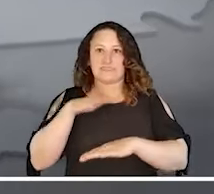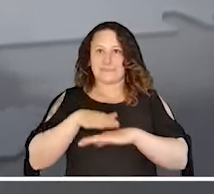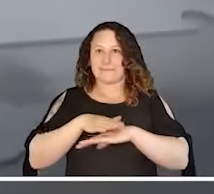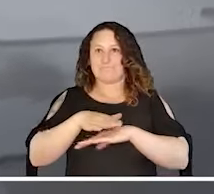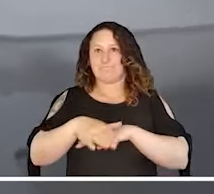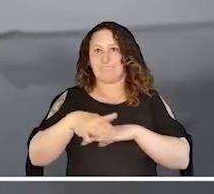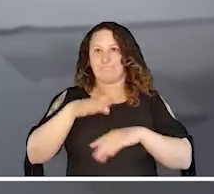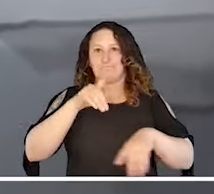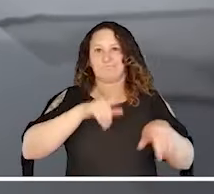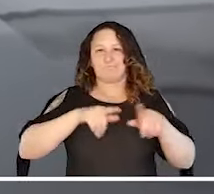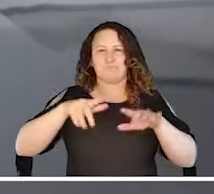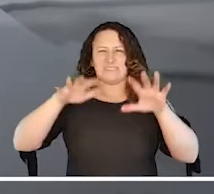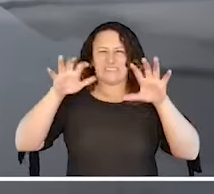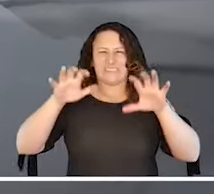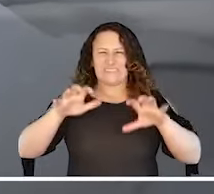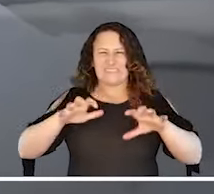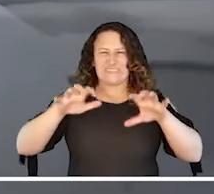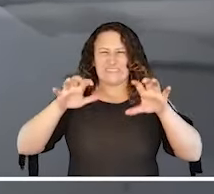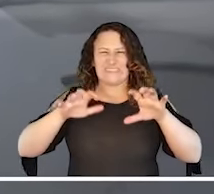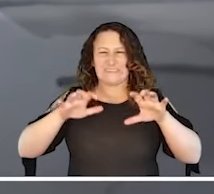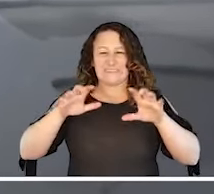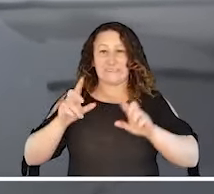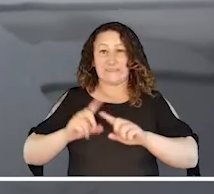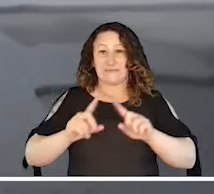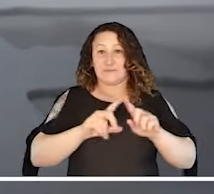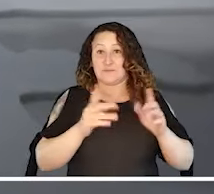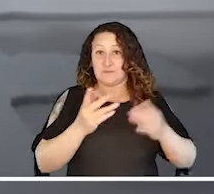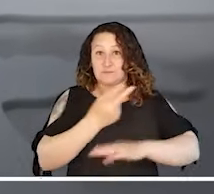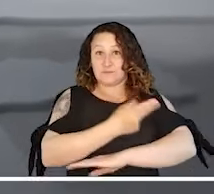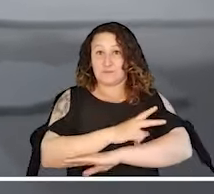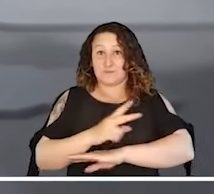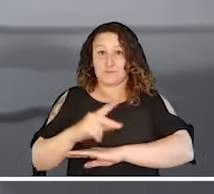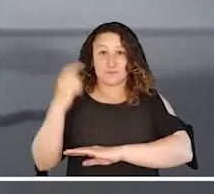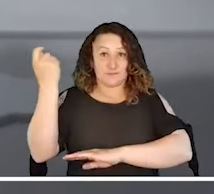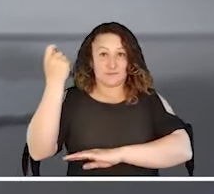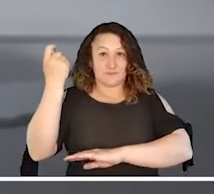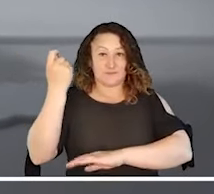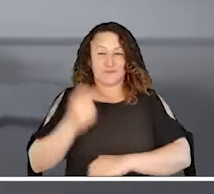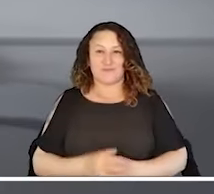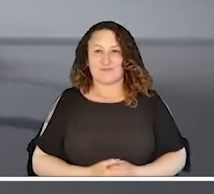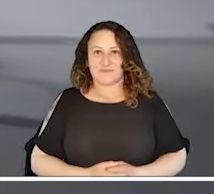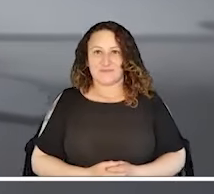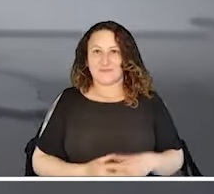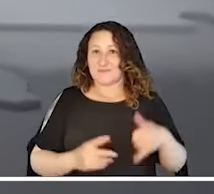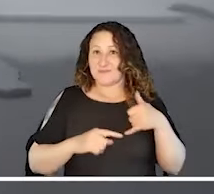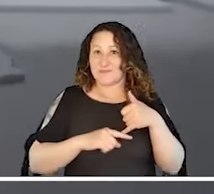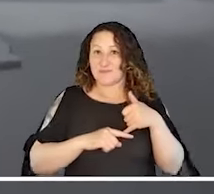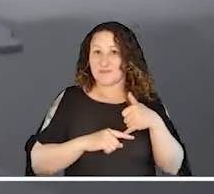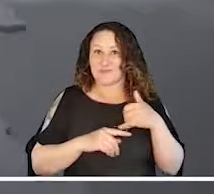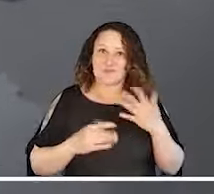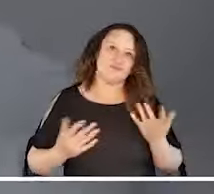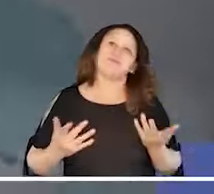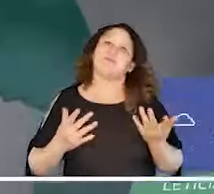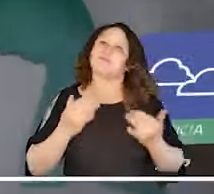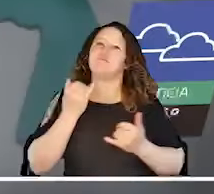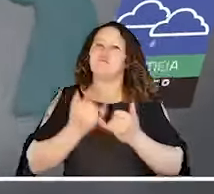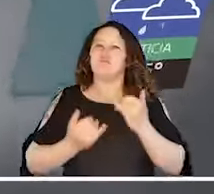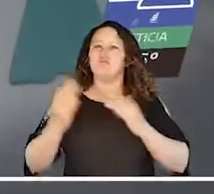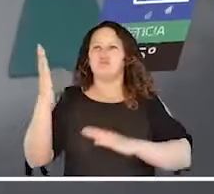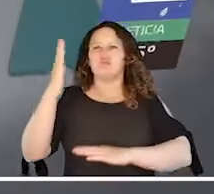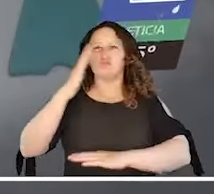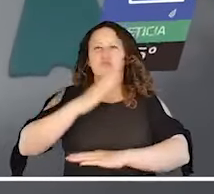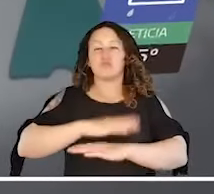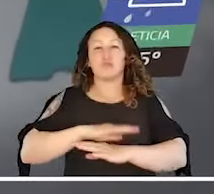orientales, el cual podría provocar algunos aguaceros de variada intensidad en bichada y meta. La Amazonía